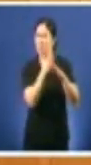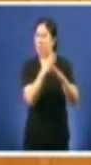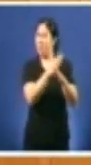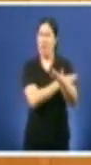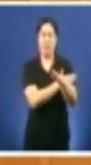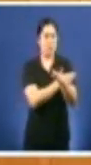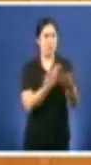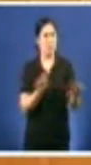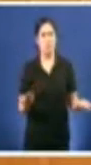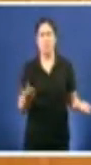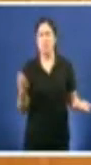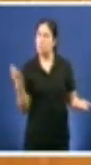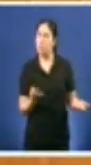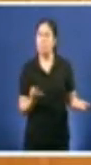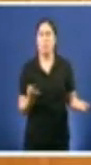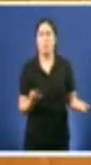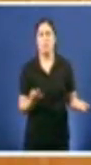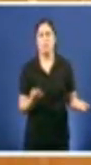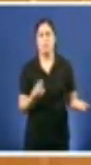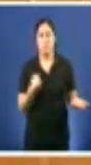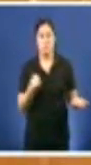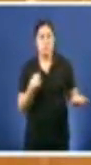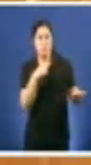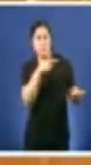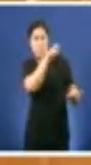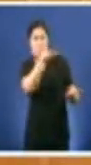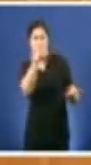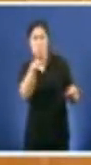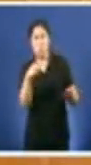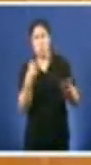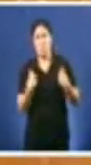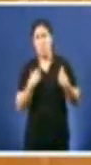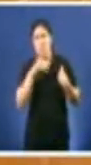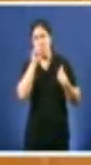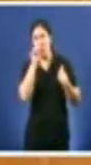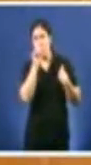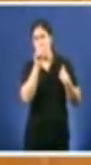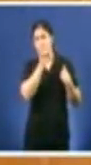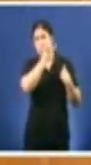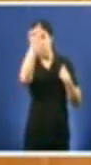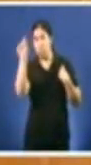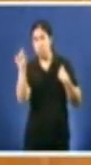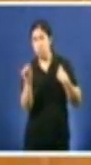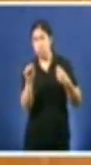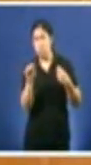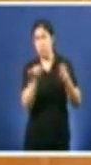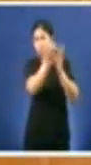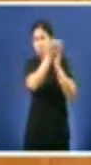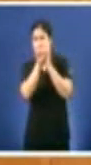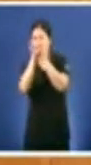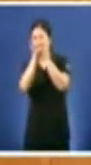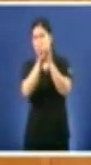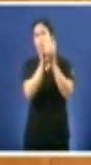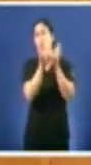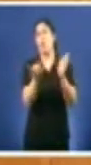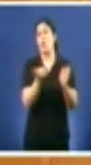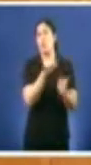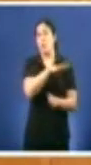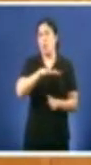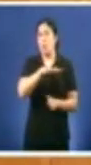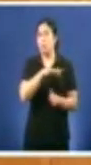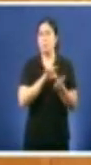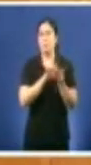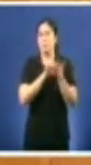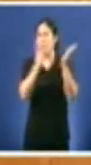viven en moitas puntos de Lugo incluso para os que viven en Lugo porque en Oula en este momento non teñen un servicio que lle